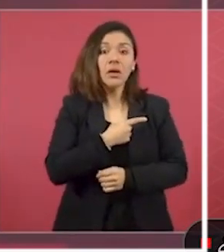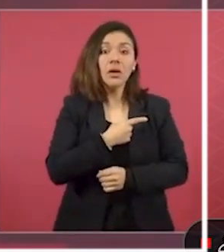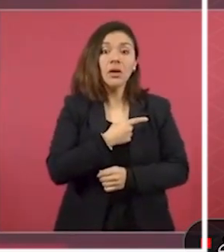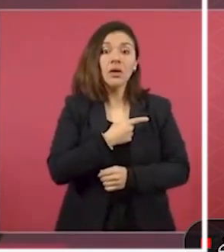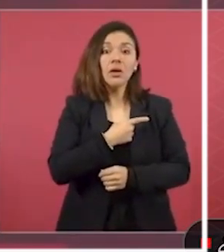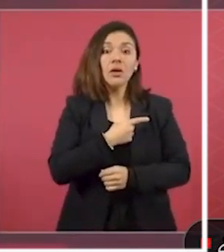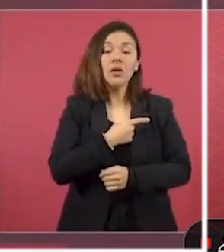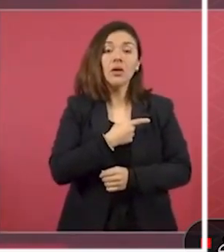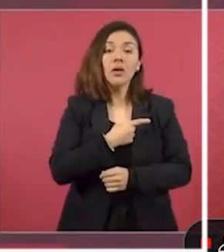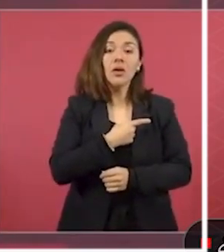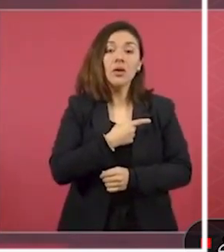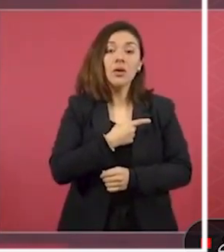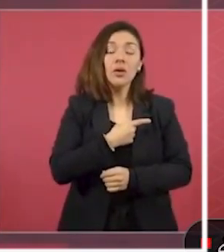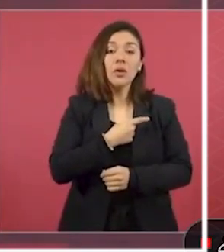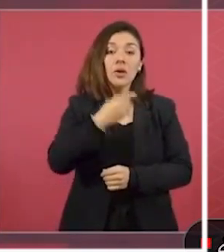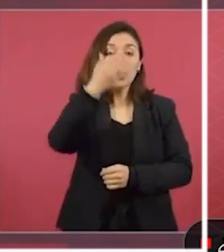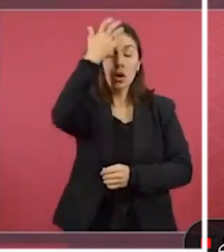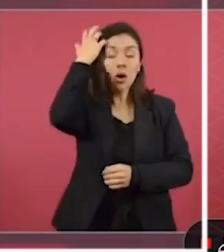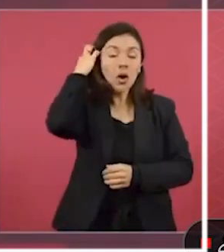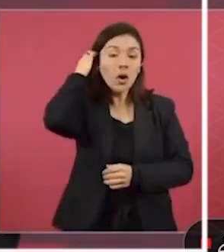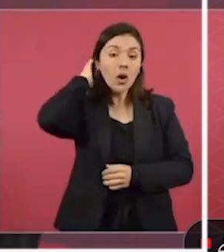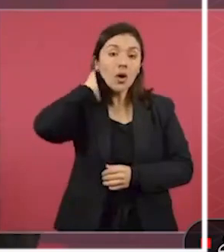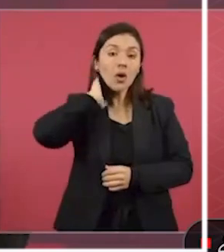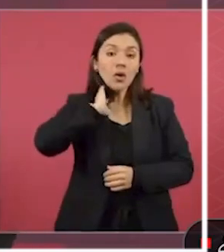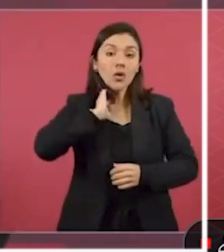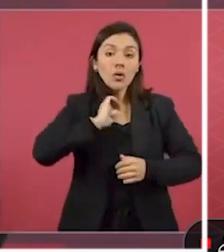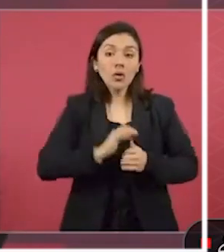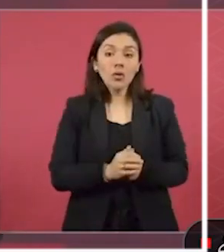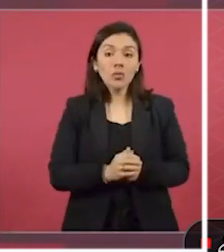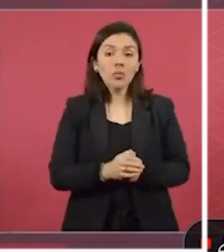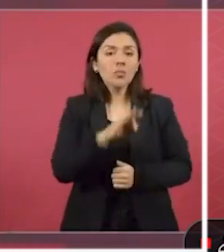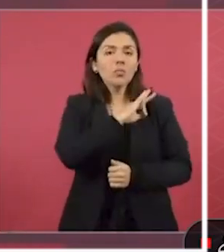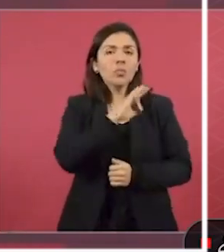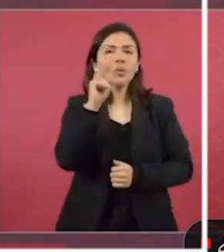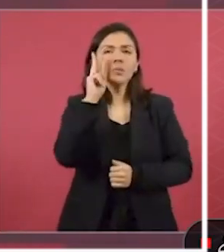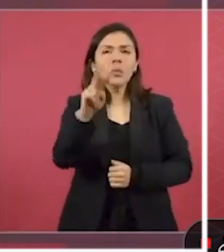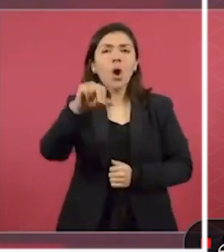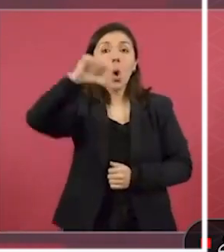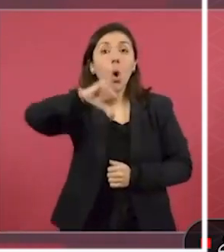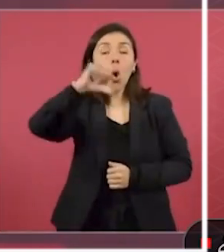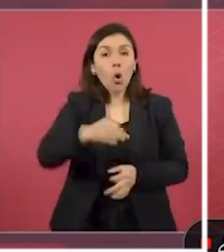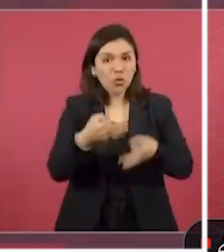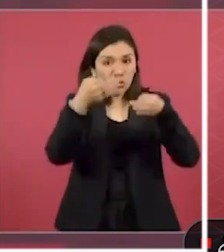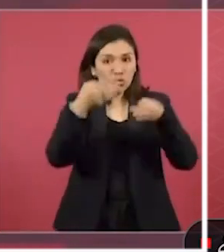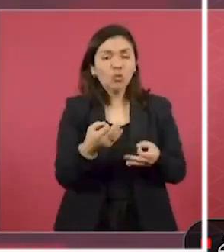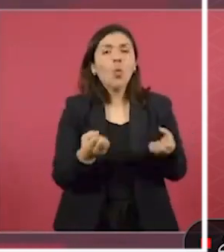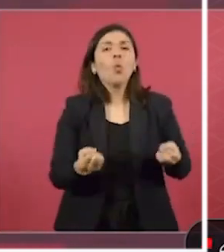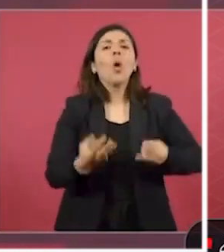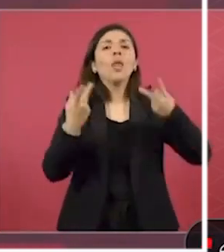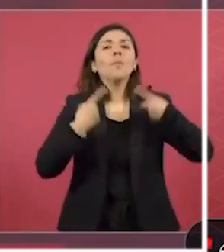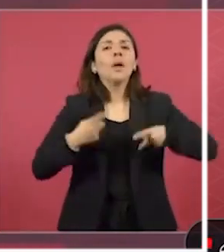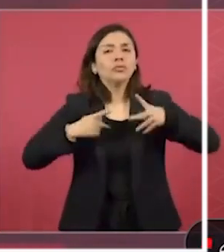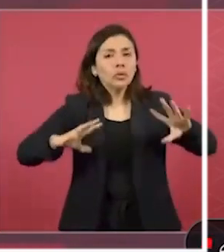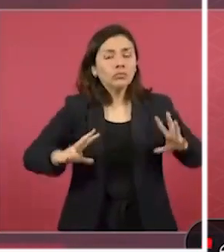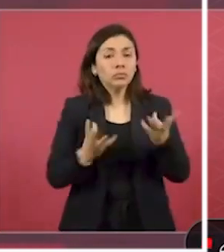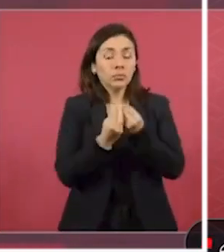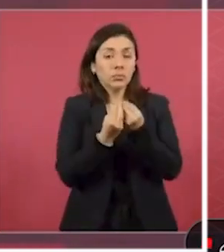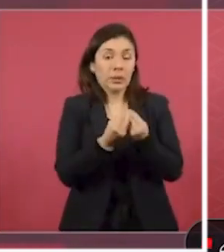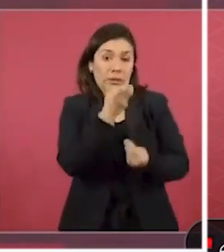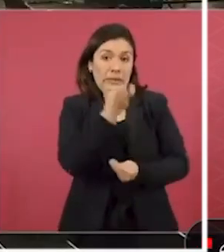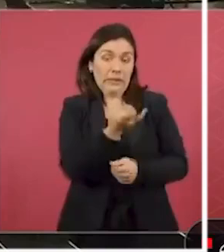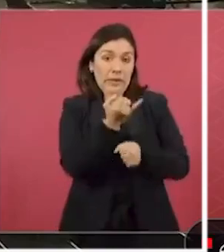si el informe de hoy que a ver si nos los dan a conocer el informe